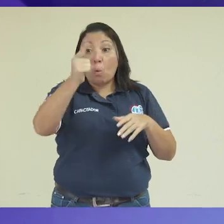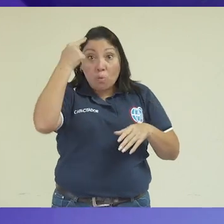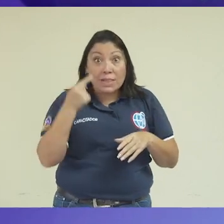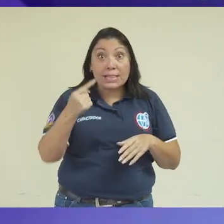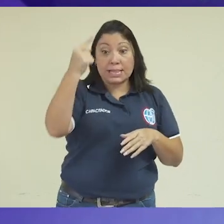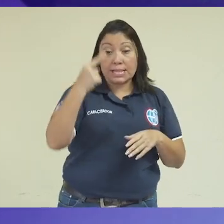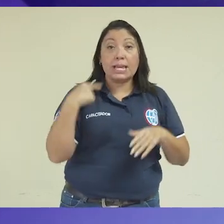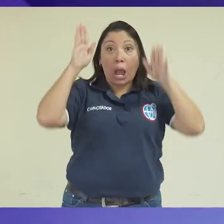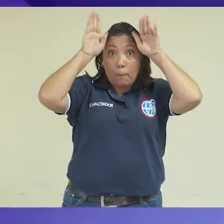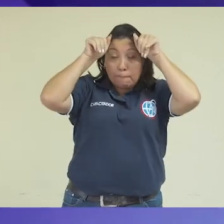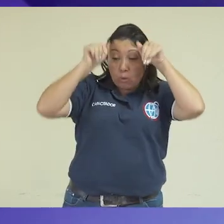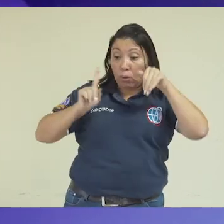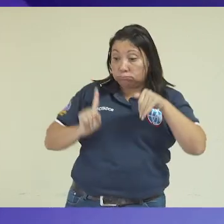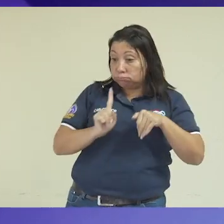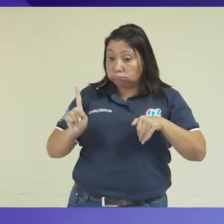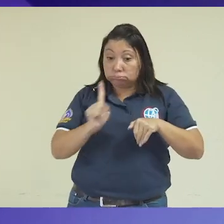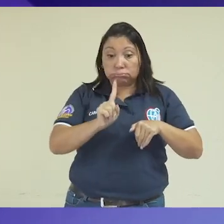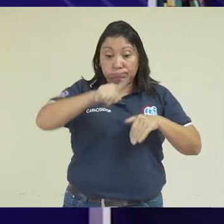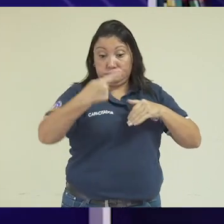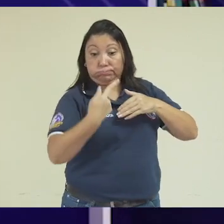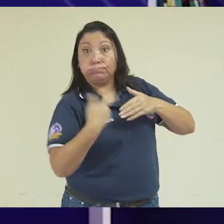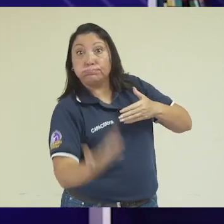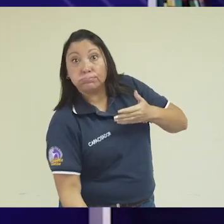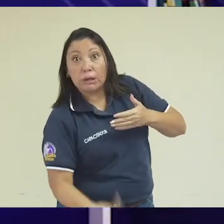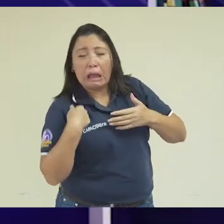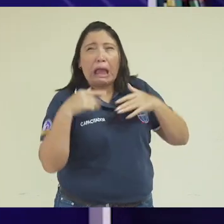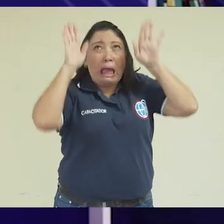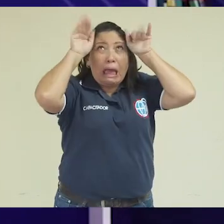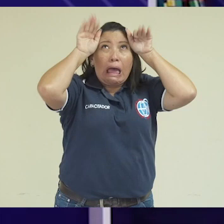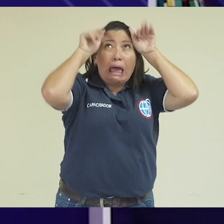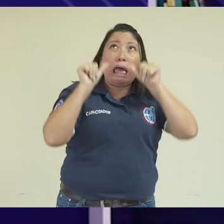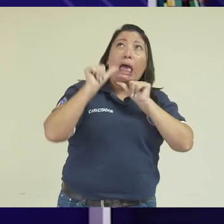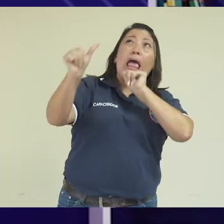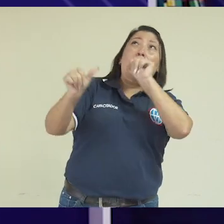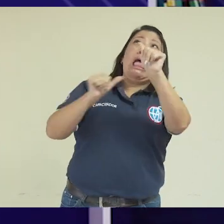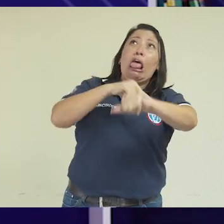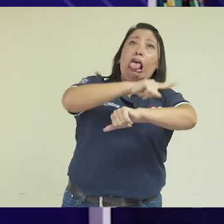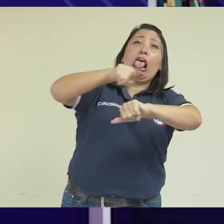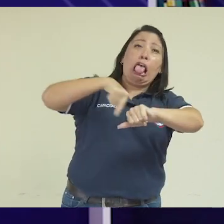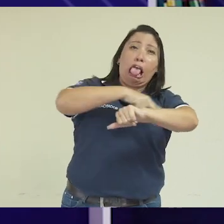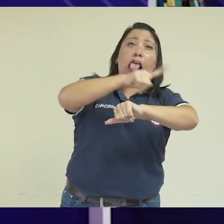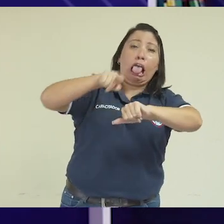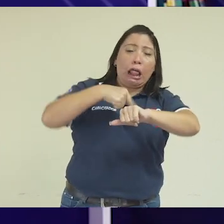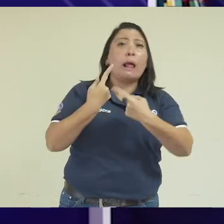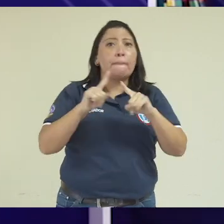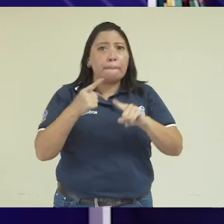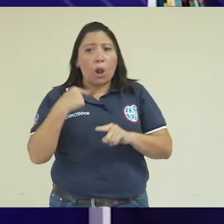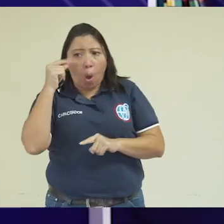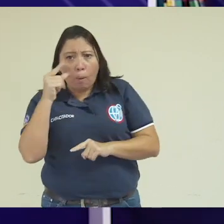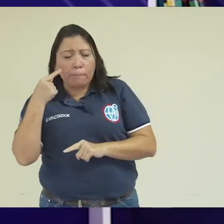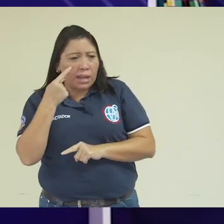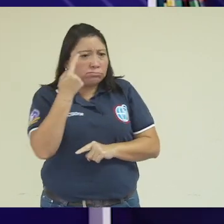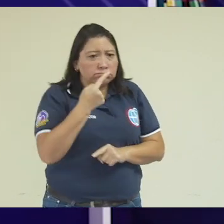el burro de un campesino se cayó en un pozo y el burrito lloró fuertemente por horas, mientras que el campesino